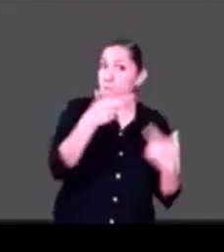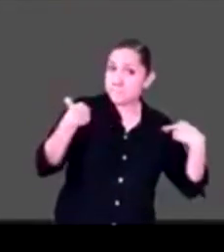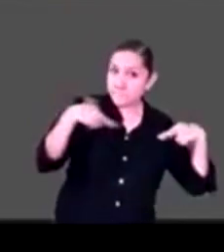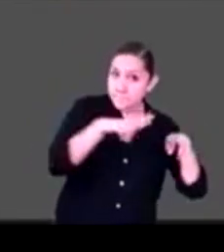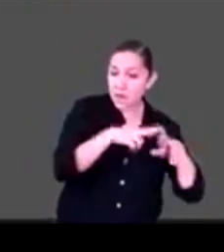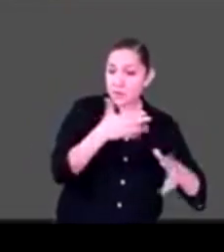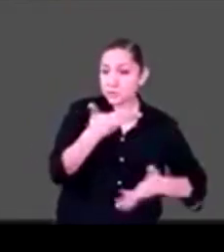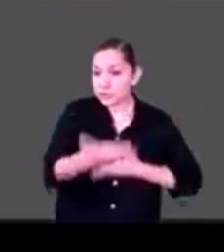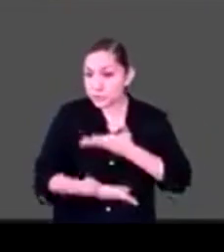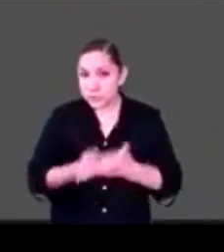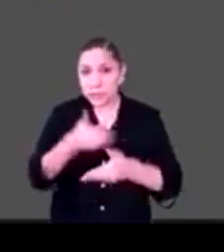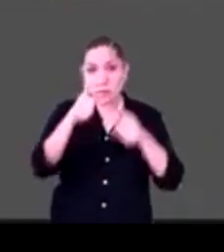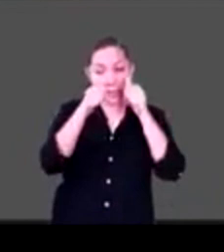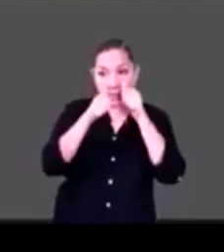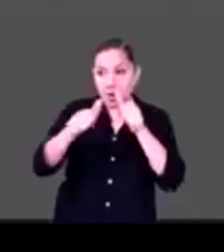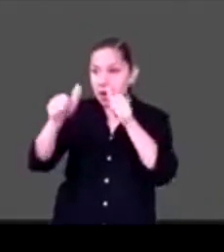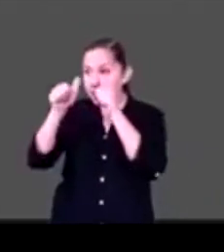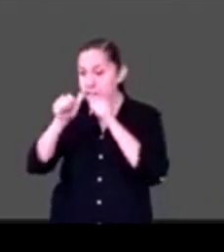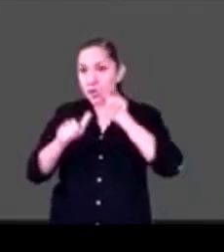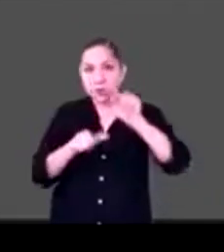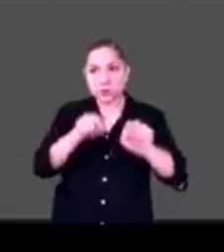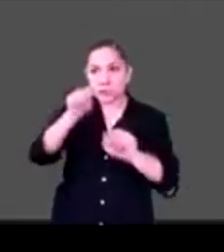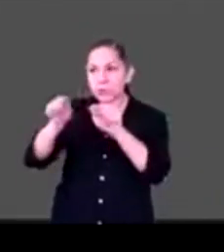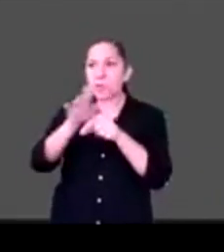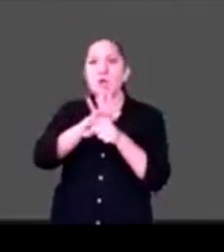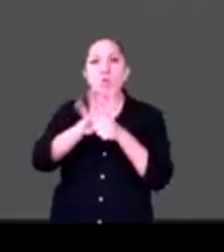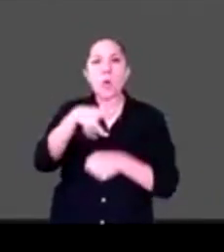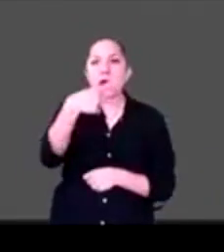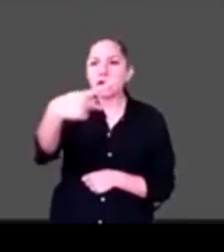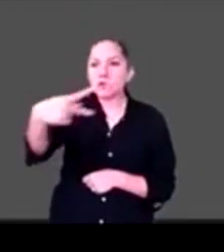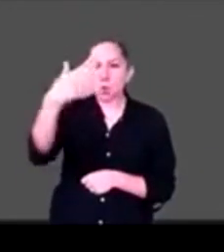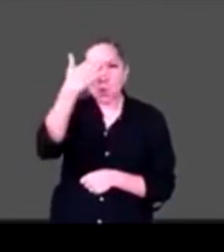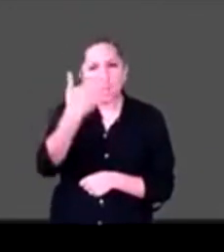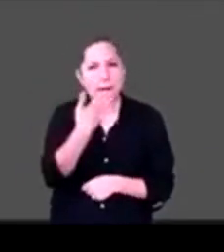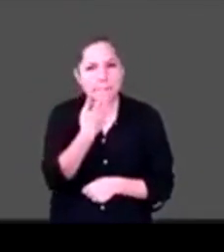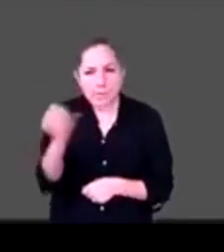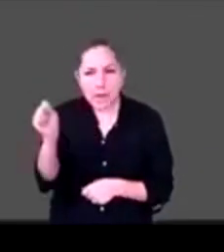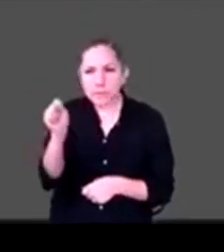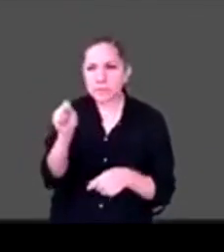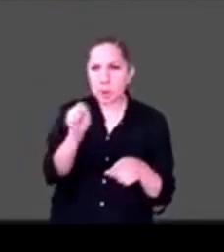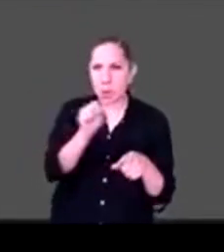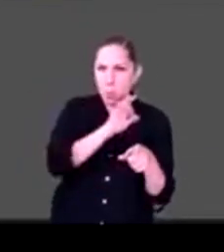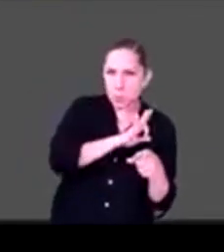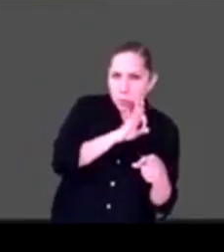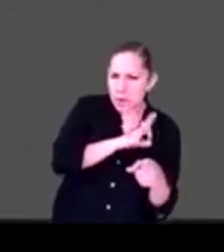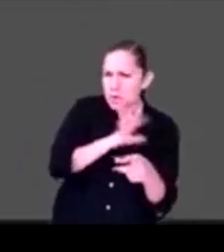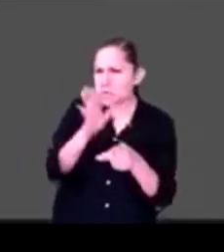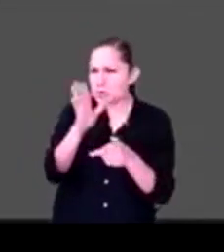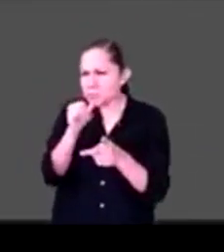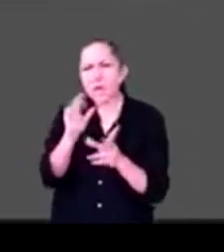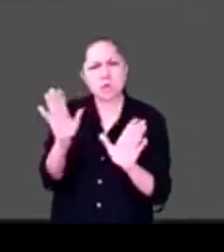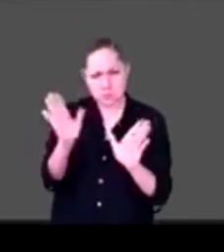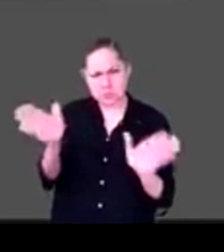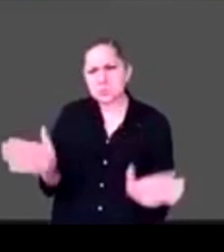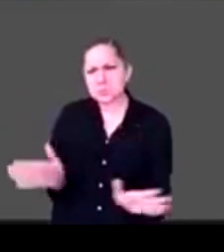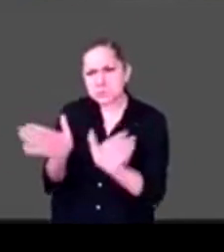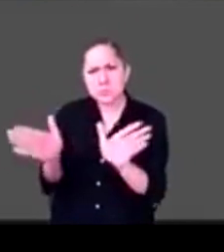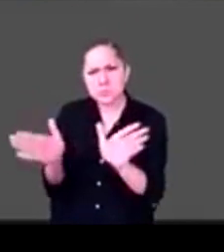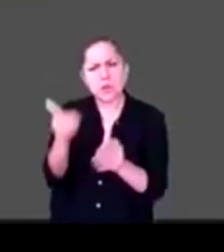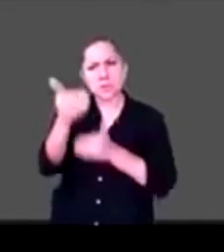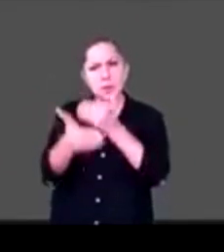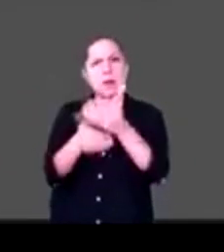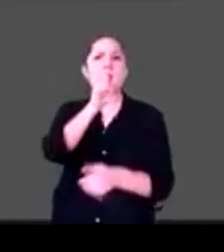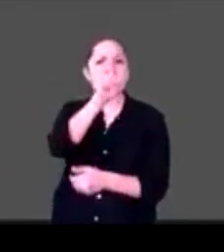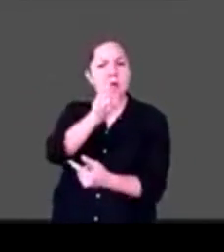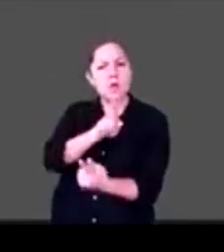también desarrolla las capacidades bárbaras para contener acompañar y escuchar la tristeza la frustración y la desesperación